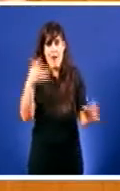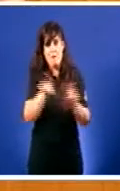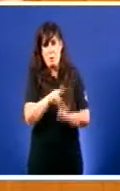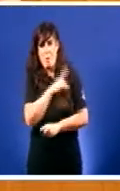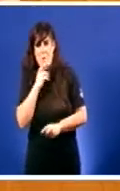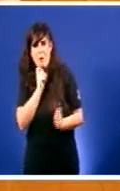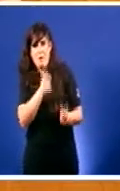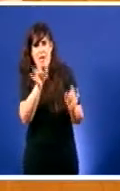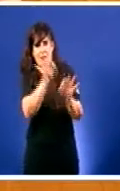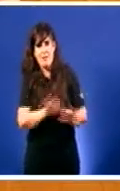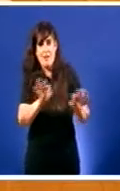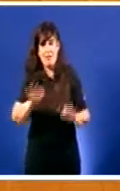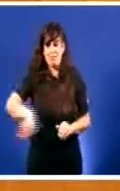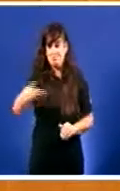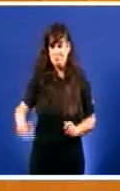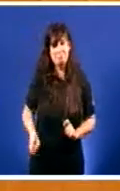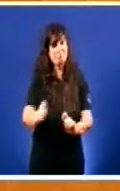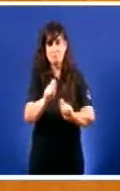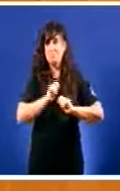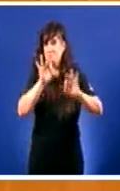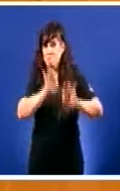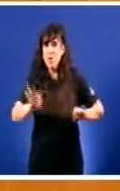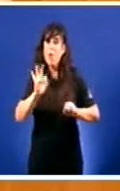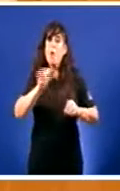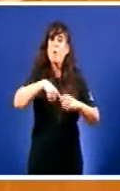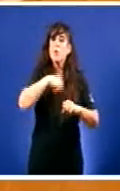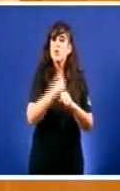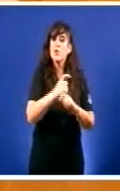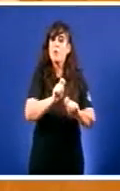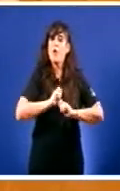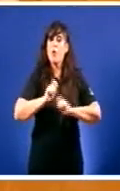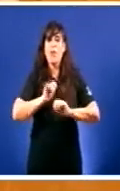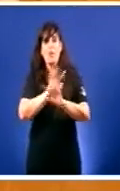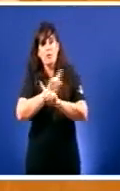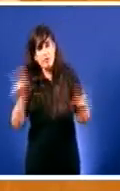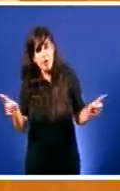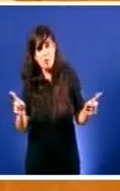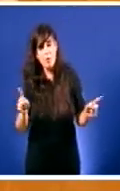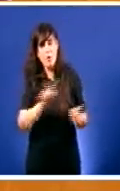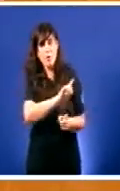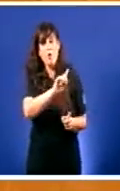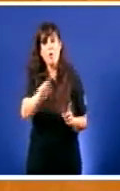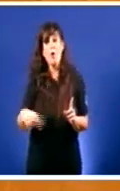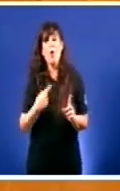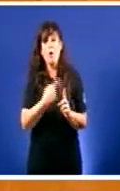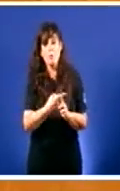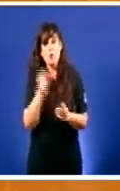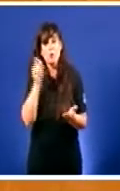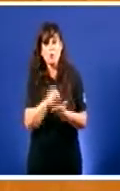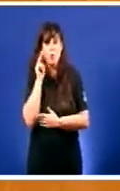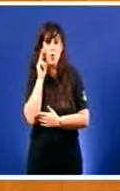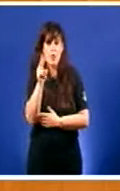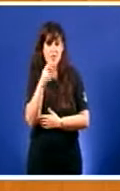riqueza Nin valor, nin emprego, perdón É contrario ademais a unha visión multifuncional do monte